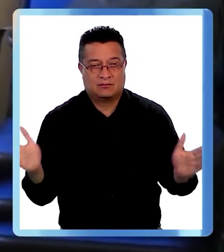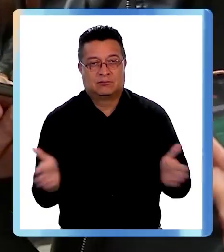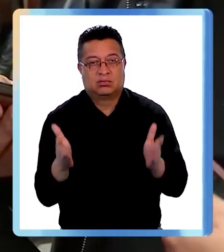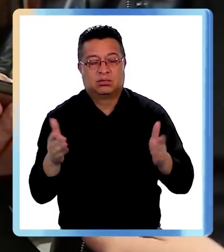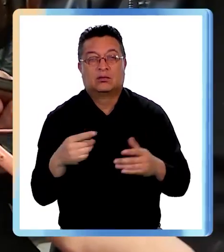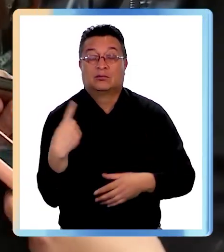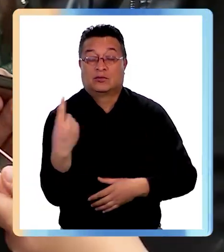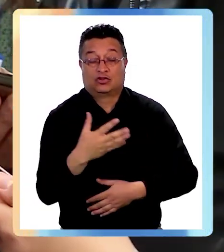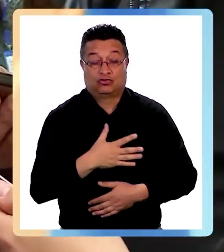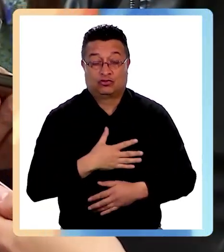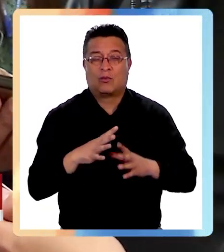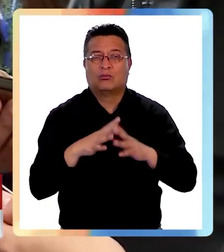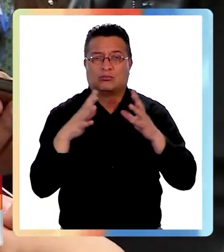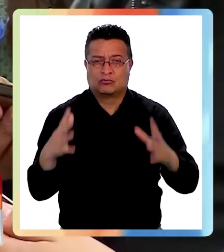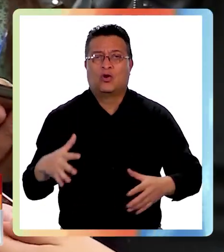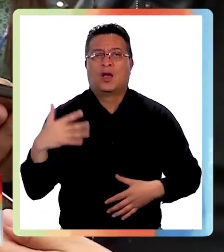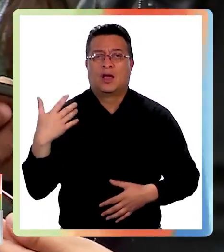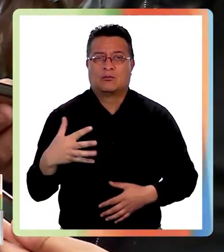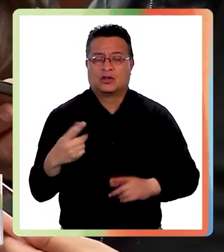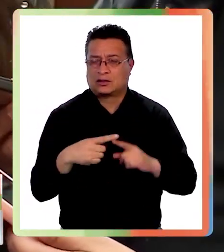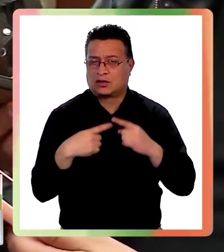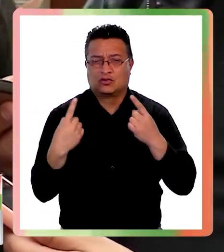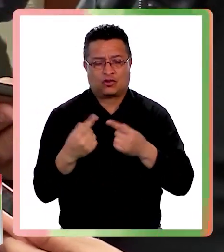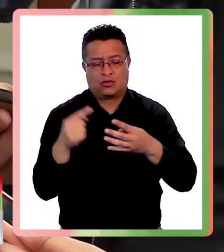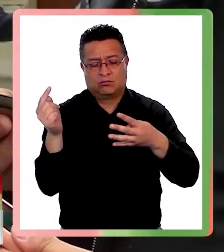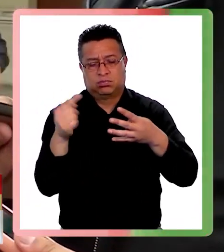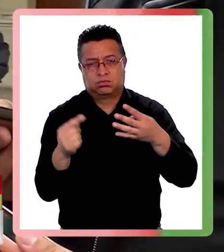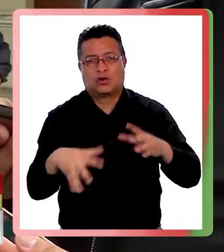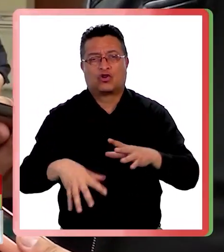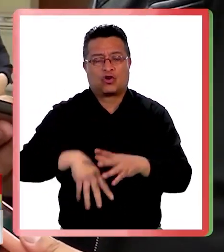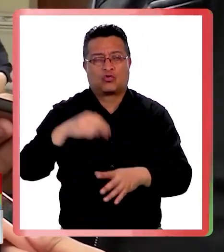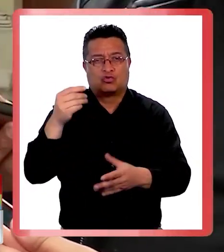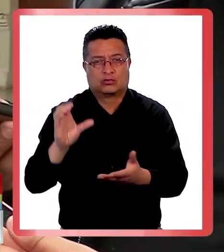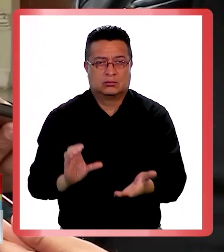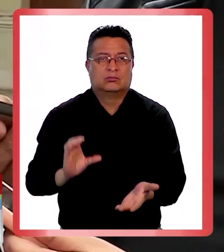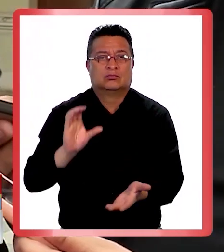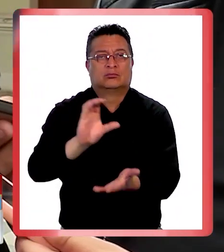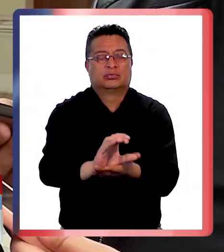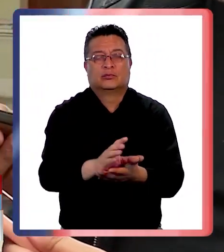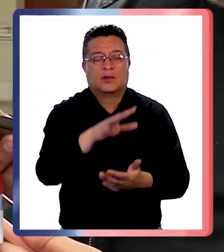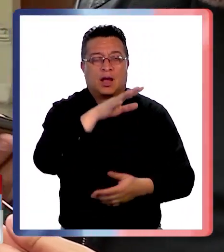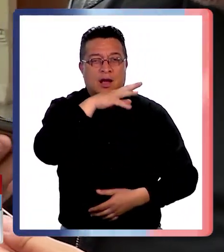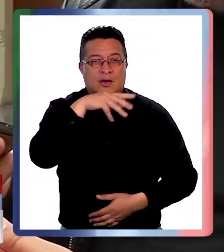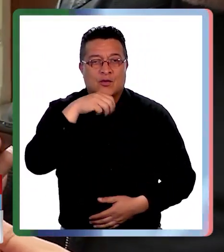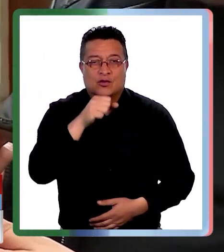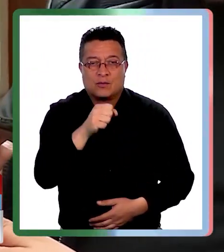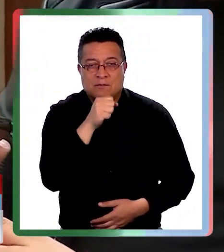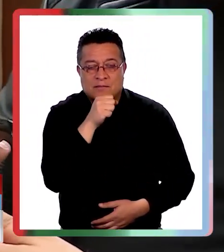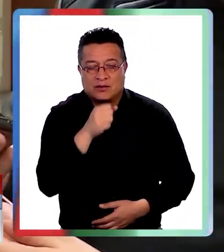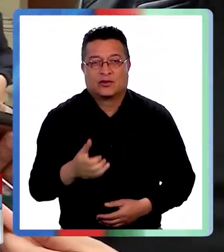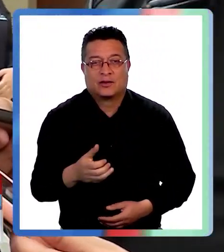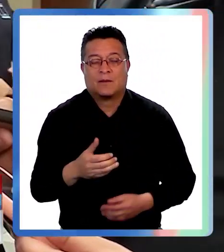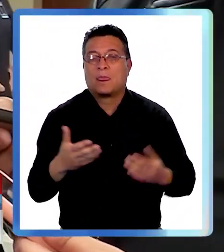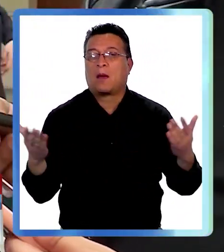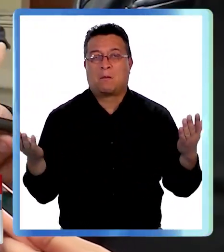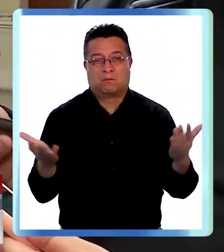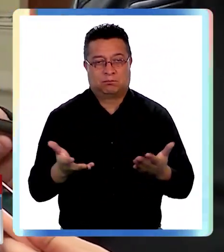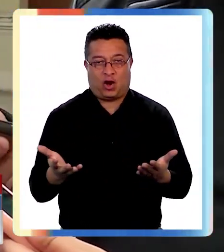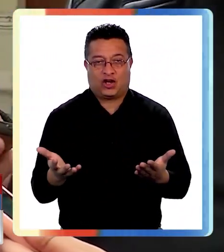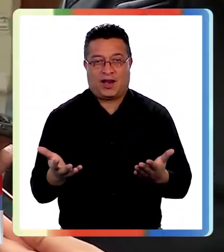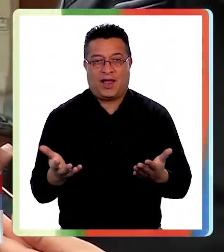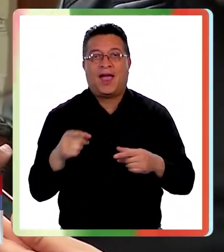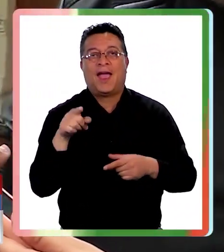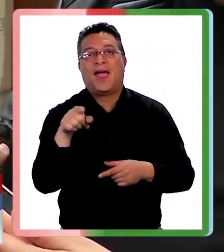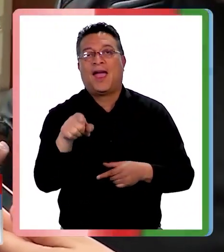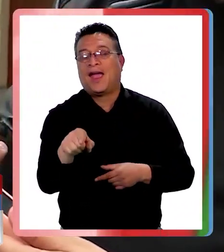en general. Para nosotros es importantísimo todo este tipo de concurso y recursos que lleguen para los adultos mayores, porque